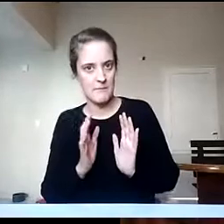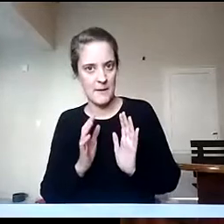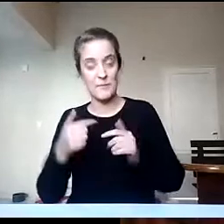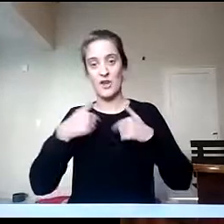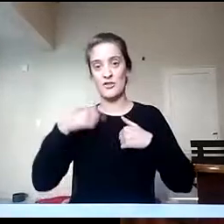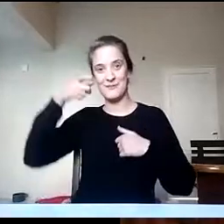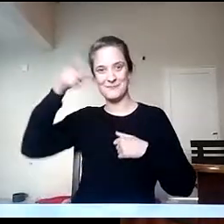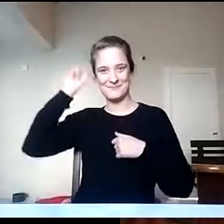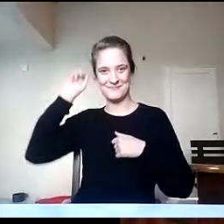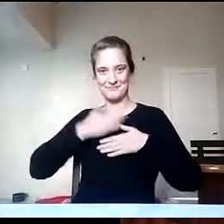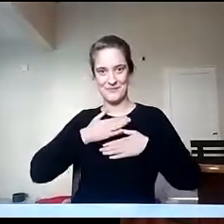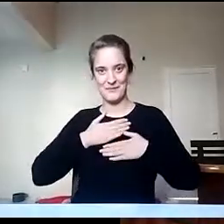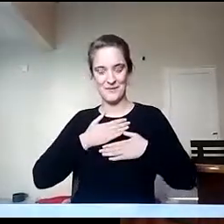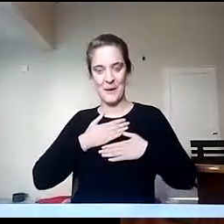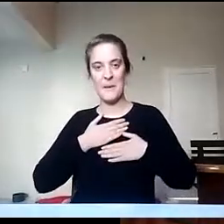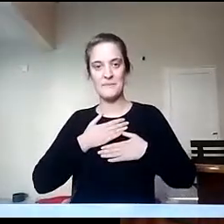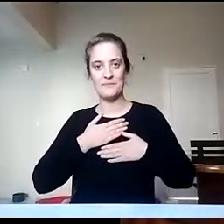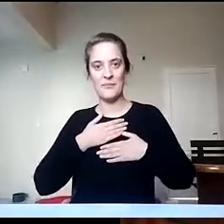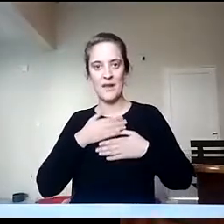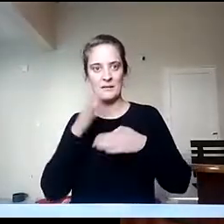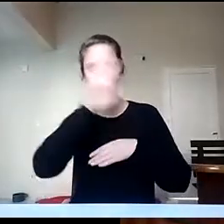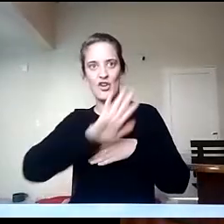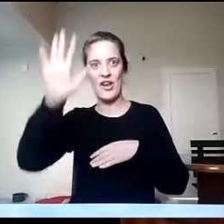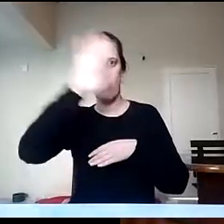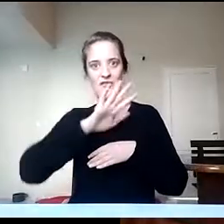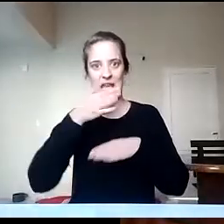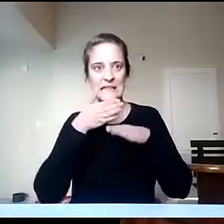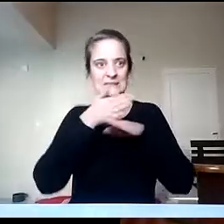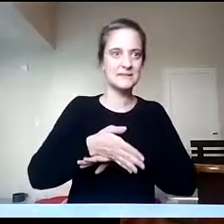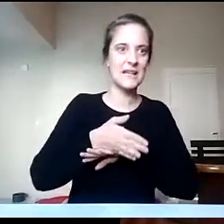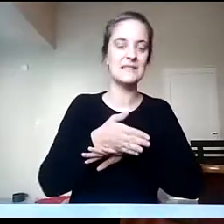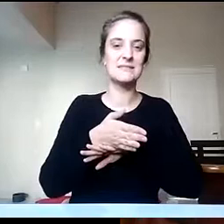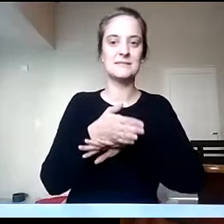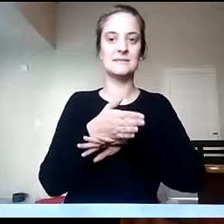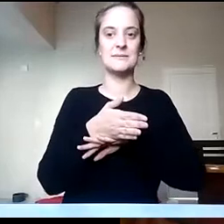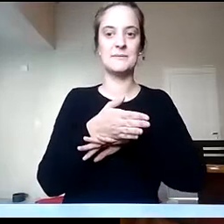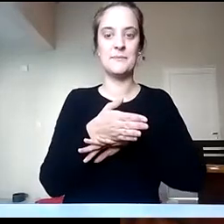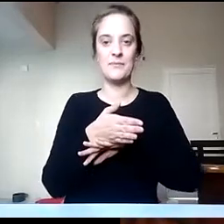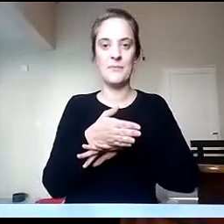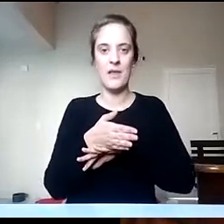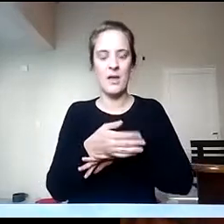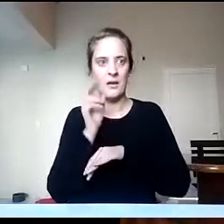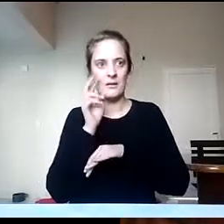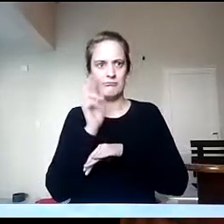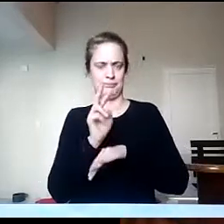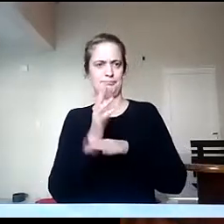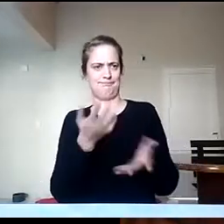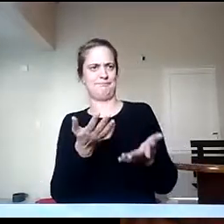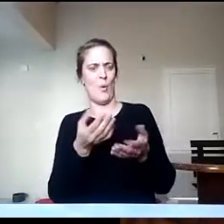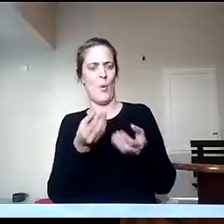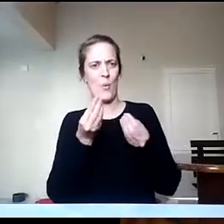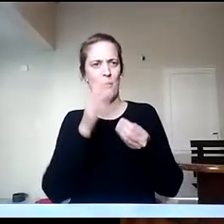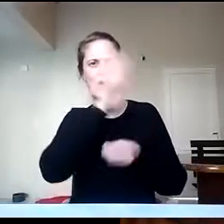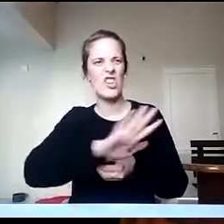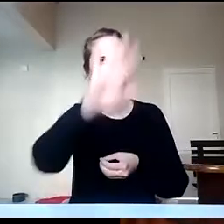cuando uno ingresa a estudiar geografía, muchas veces se encuentra con una geografía distinta a la geografía que tuvo en